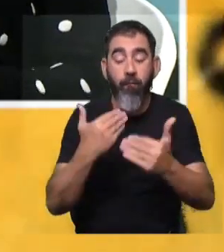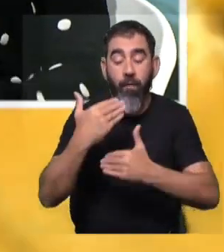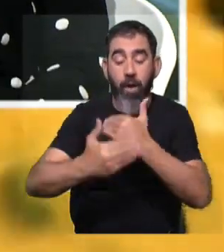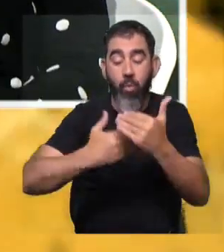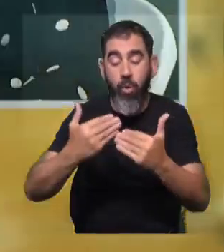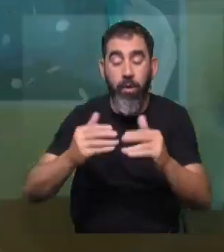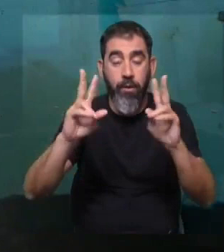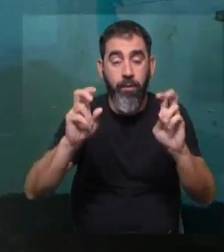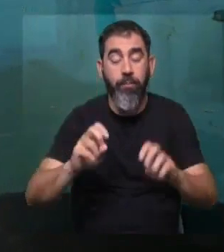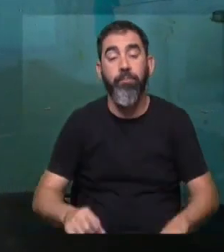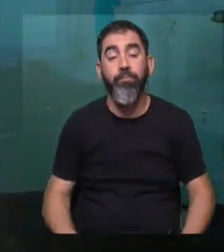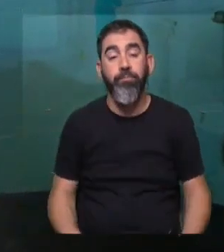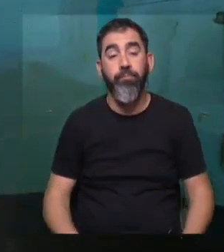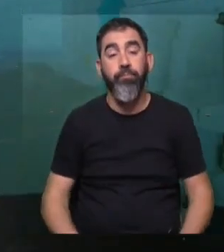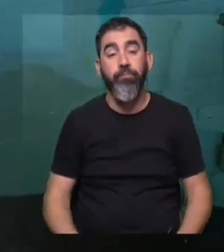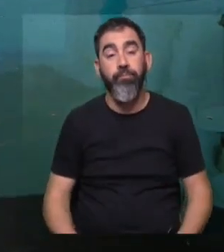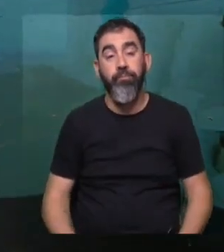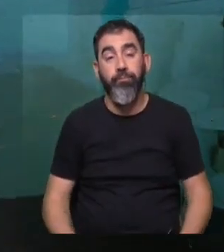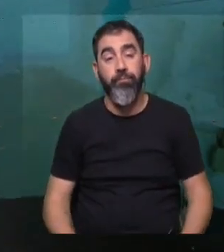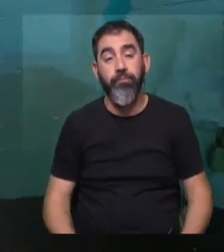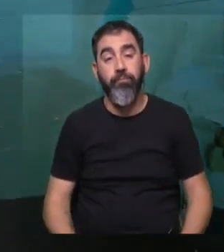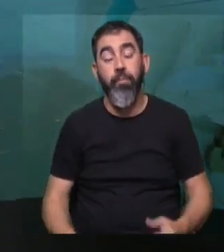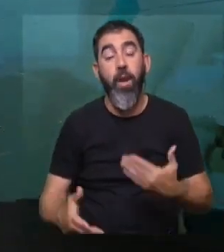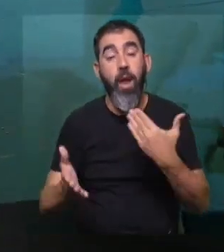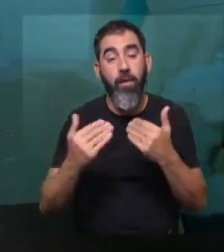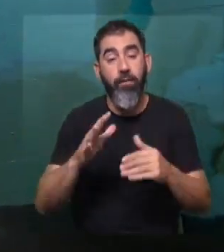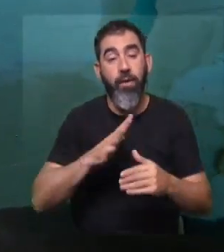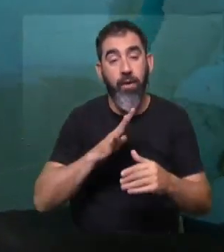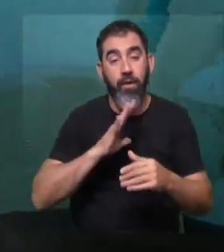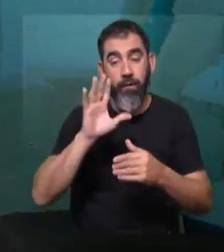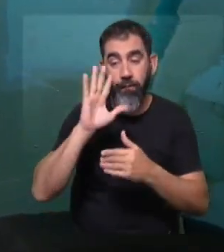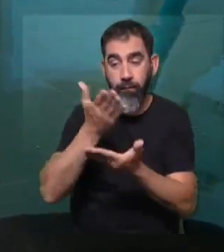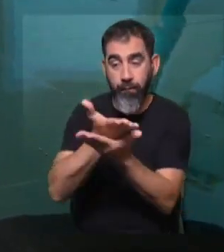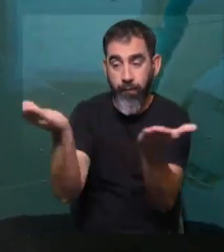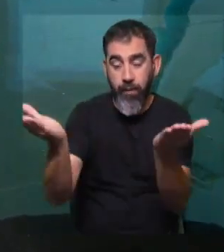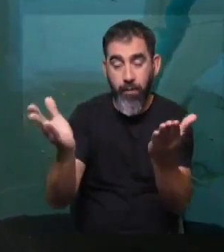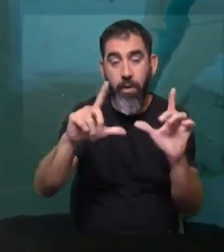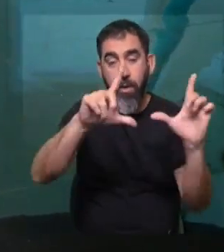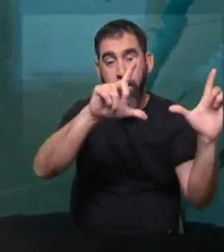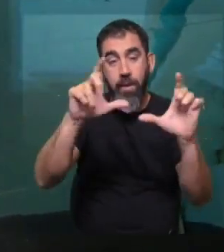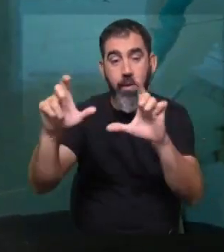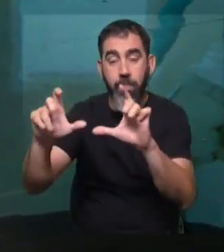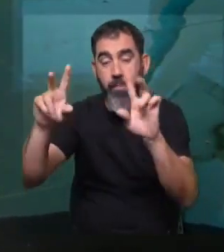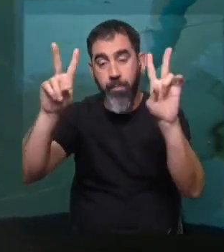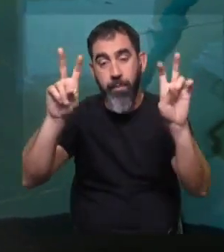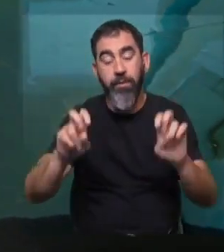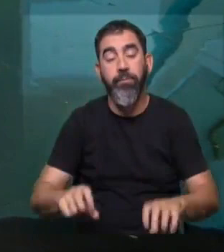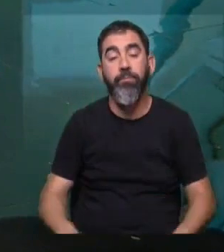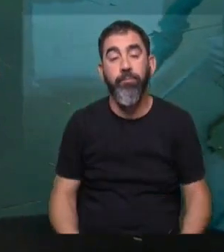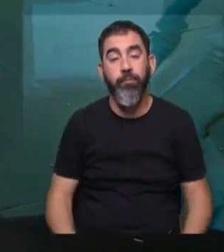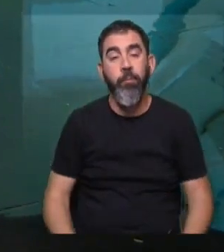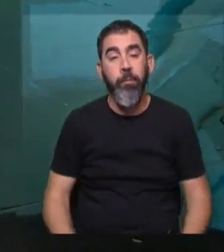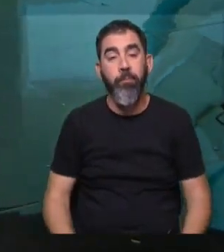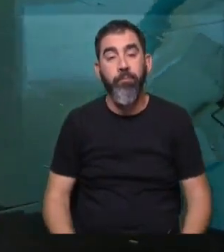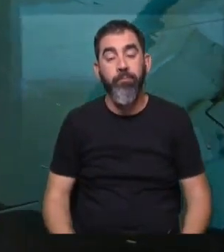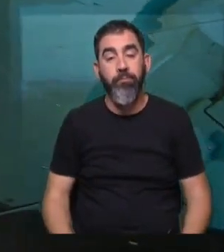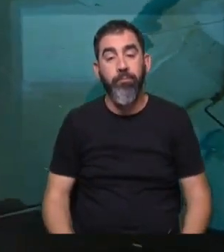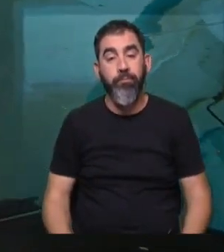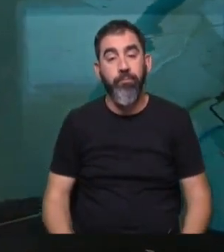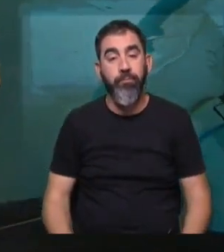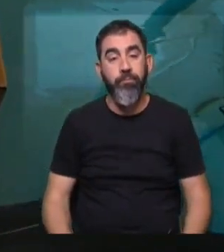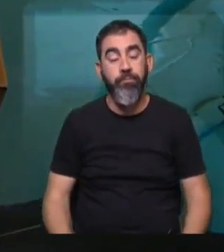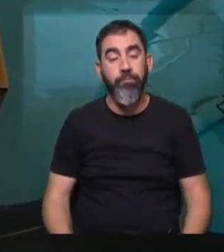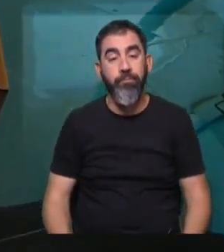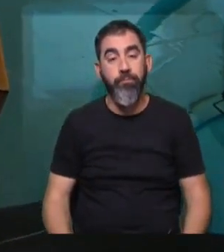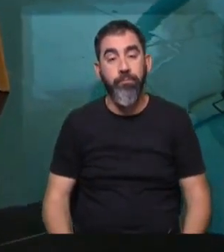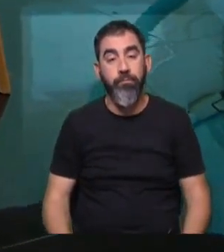tumoral. Quiero contarle a la gente que mientras vamos hablando en pantalla van viendo algunas imágenes que tienen que ver con estos tipos de estudios, que estamos, de alguna manera, que se